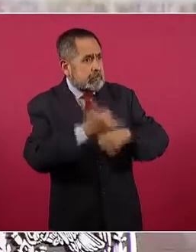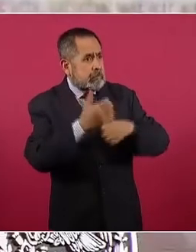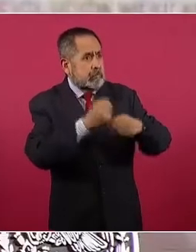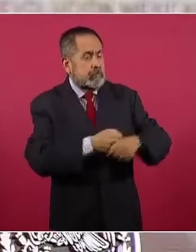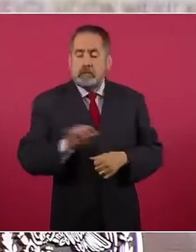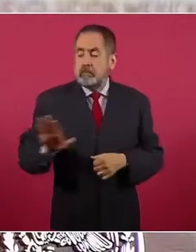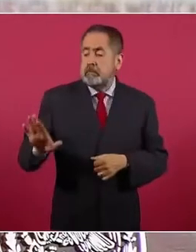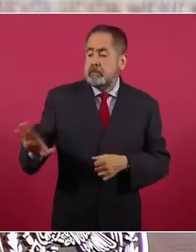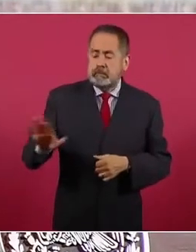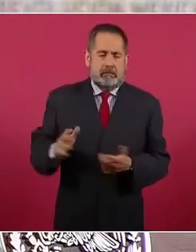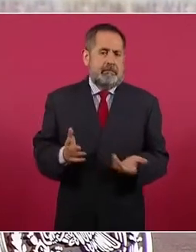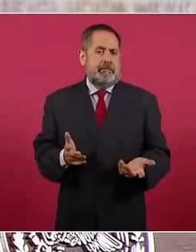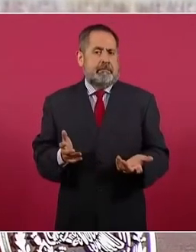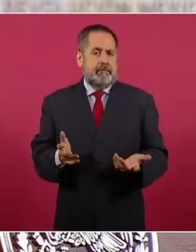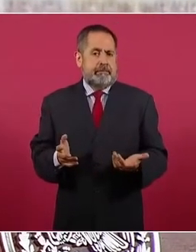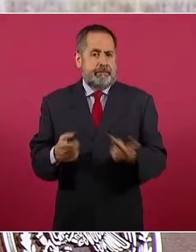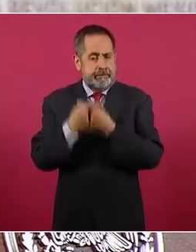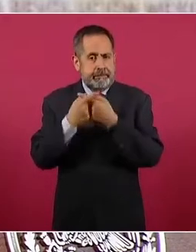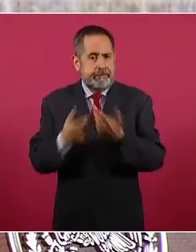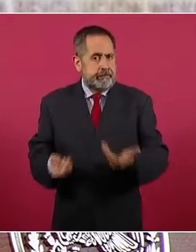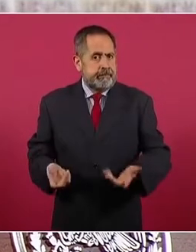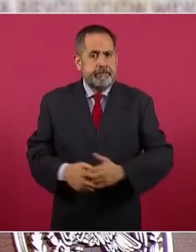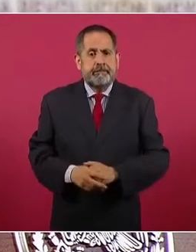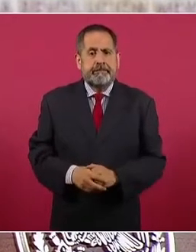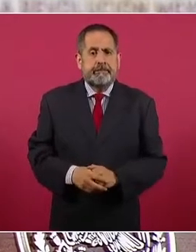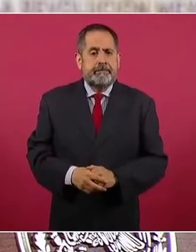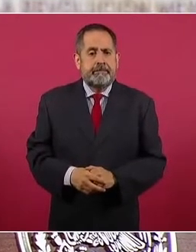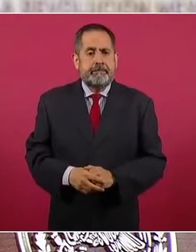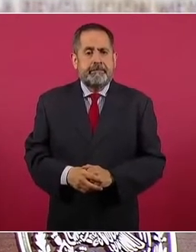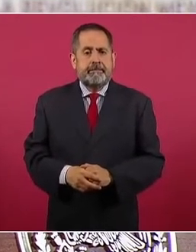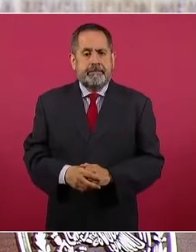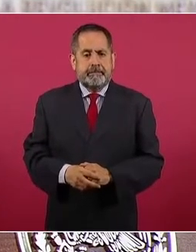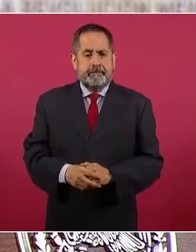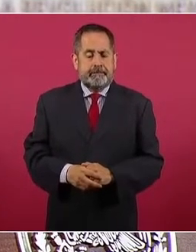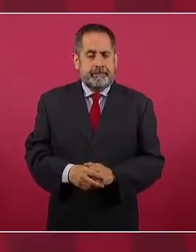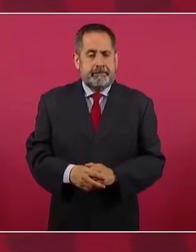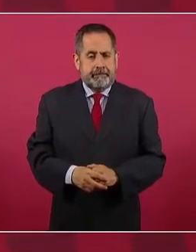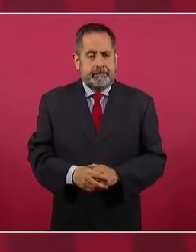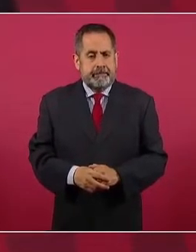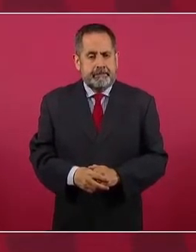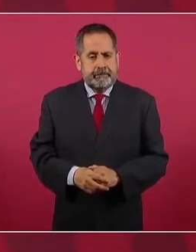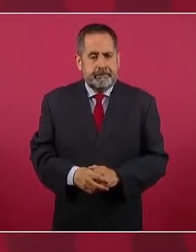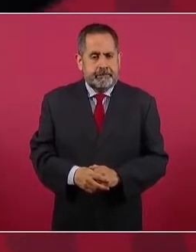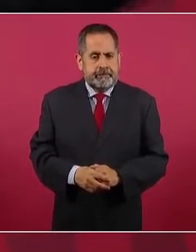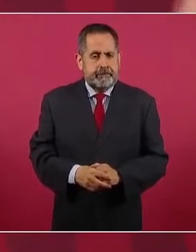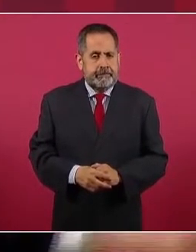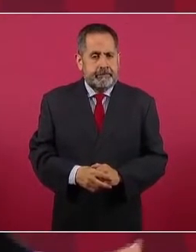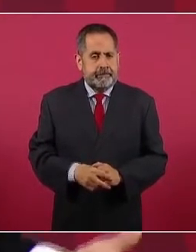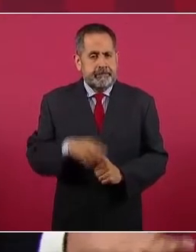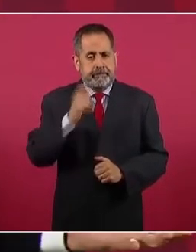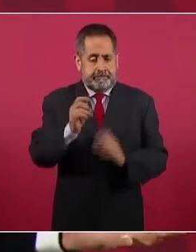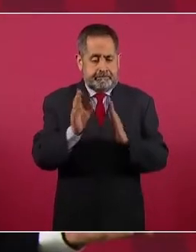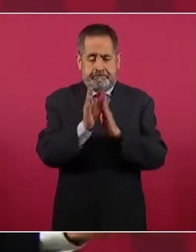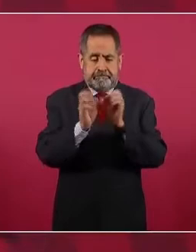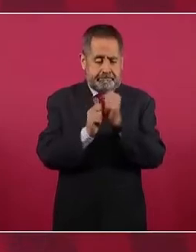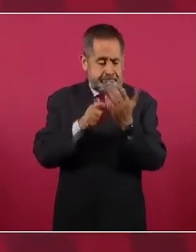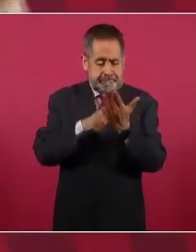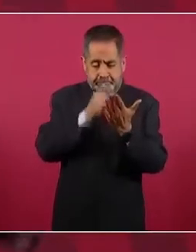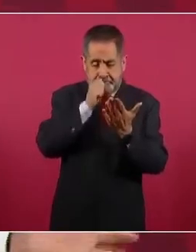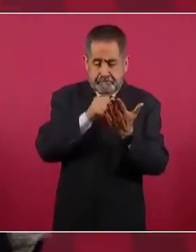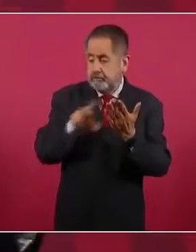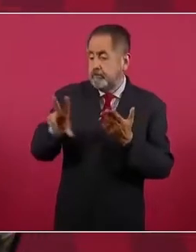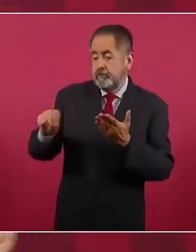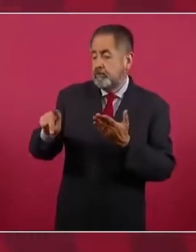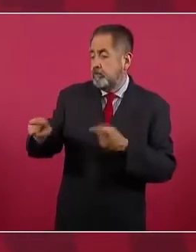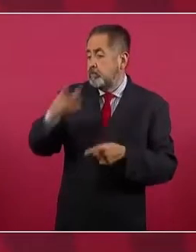porque la Constitución no lo